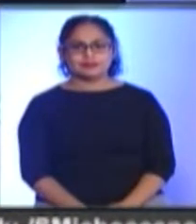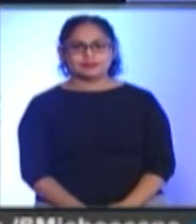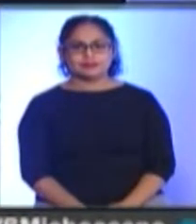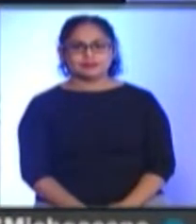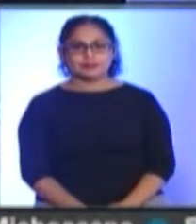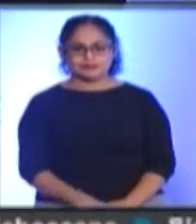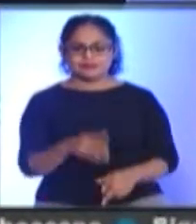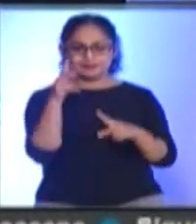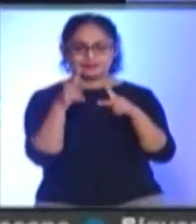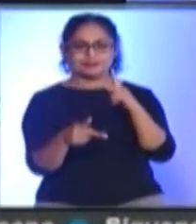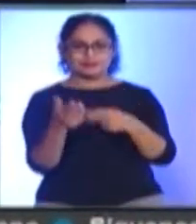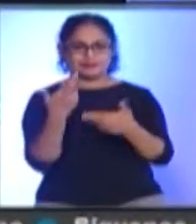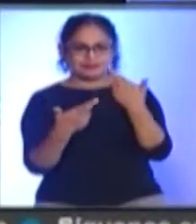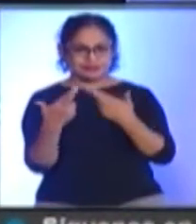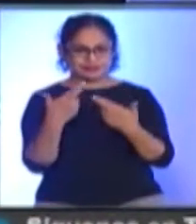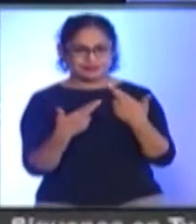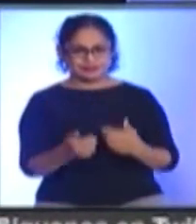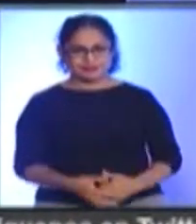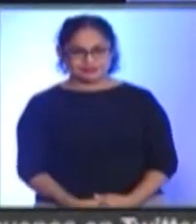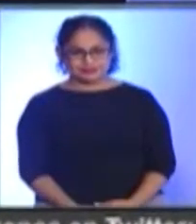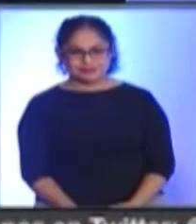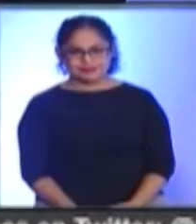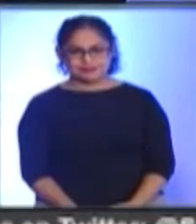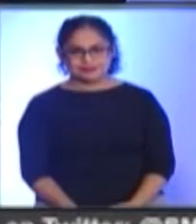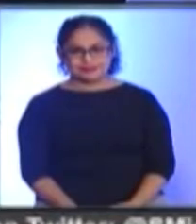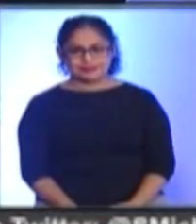Nosotros hacemos Una pausa Regresamos Con más